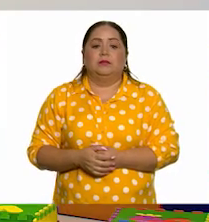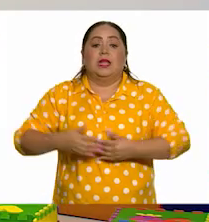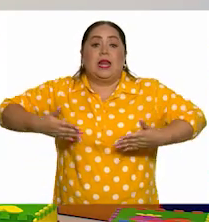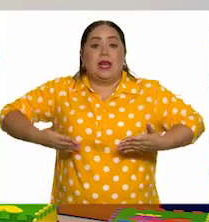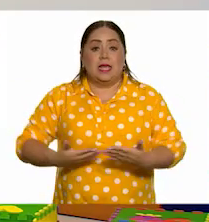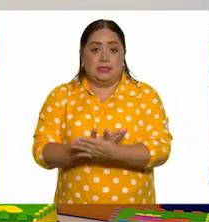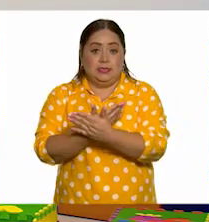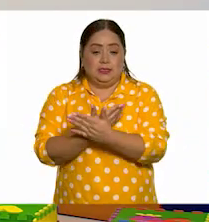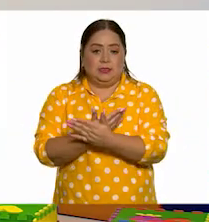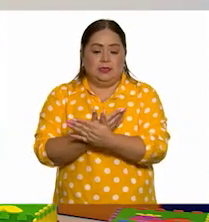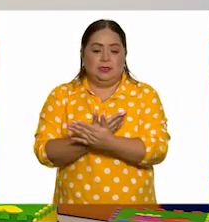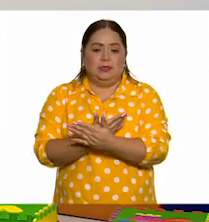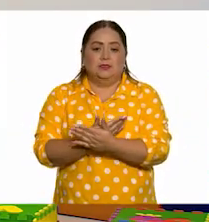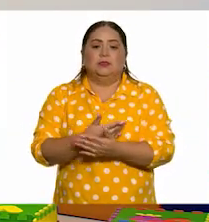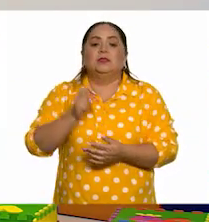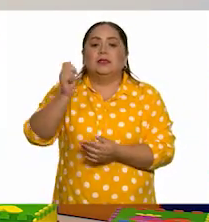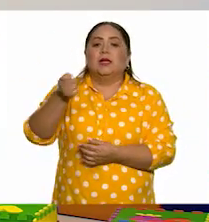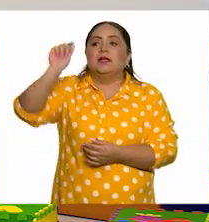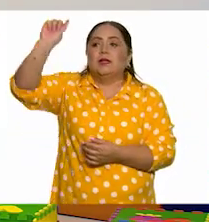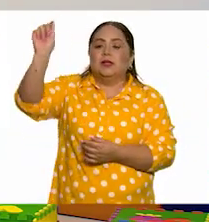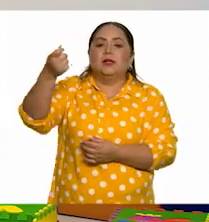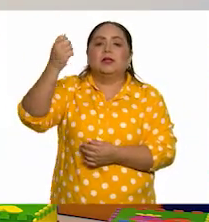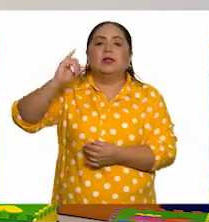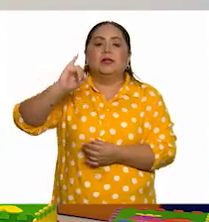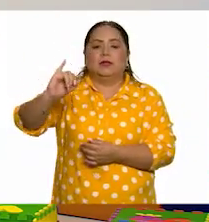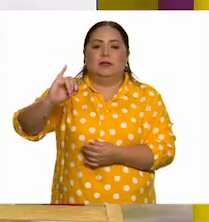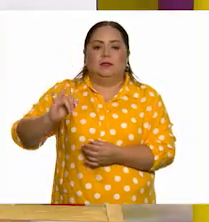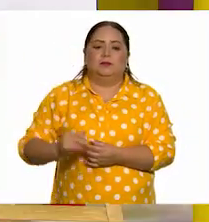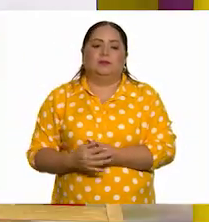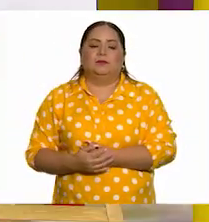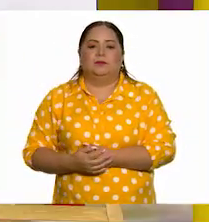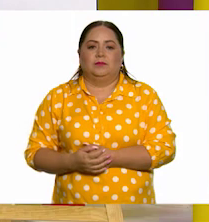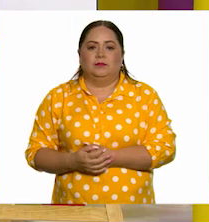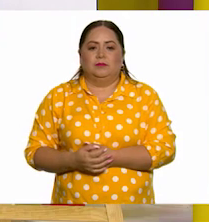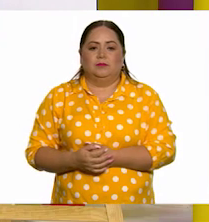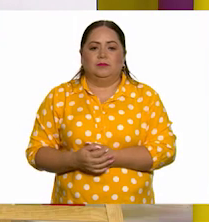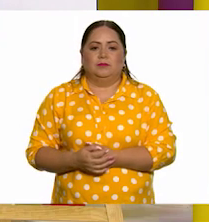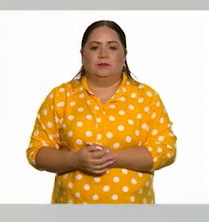Nací. Acento en la... I.